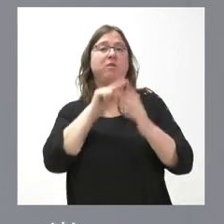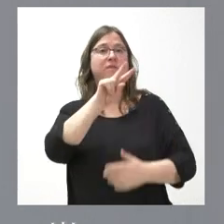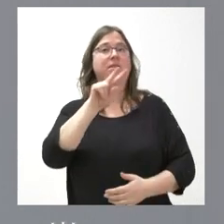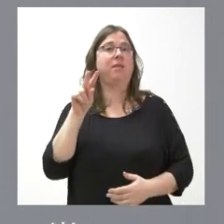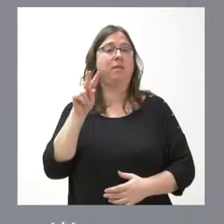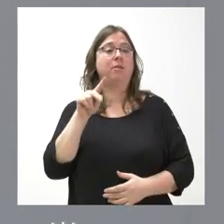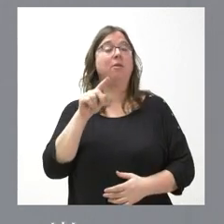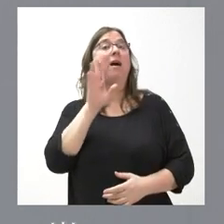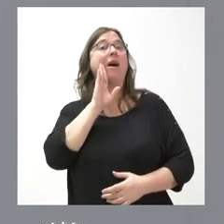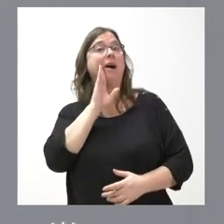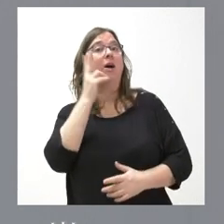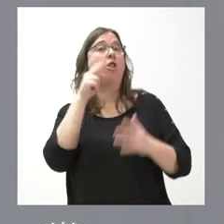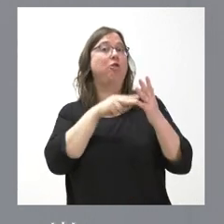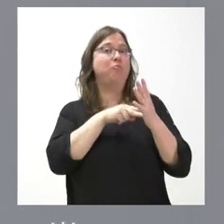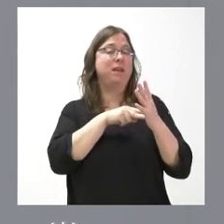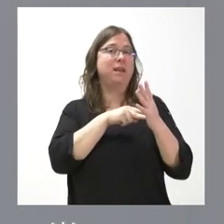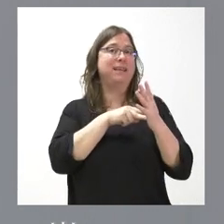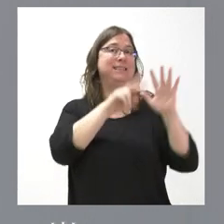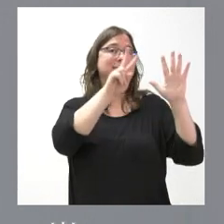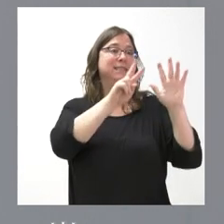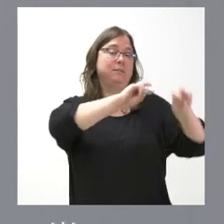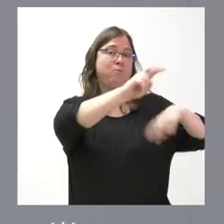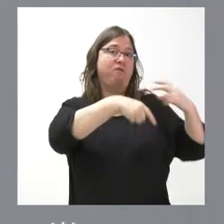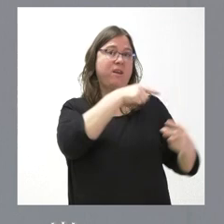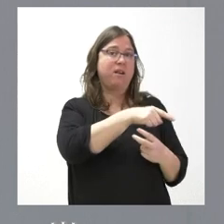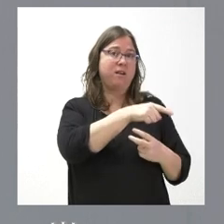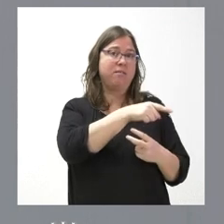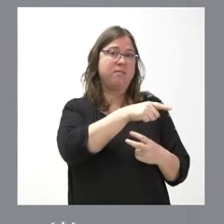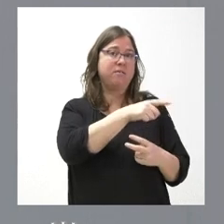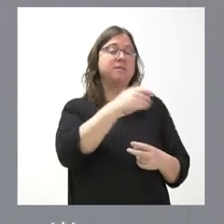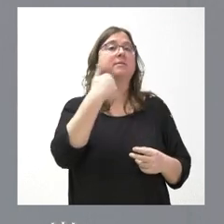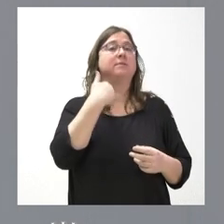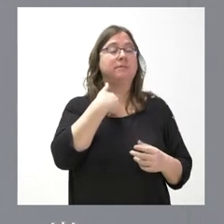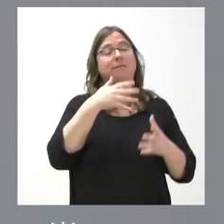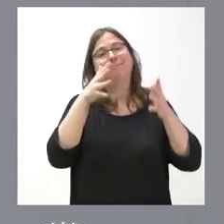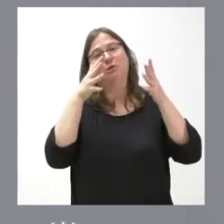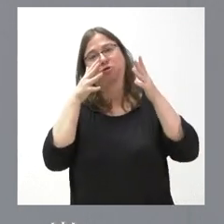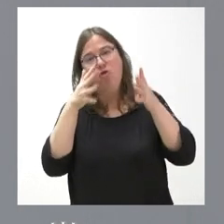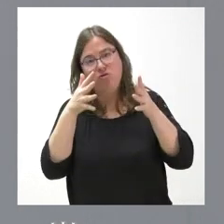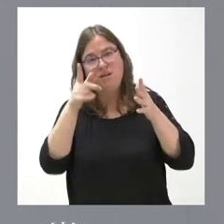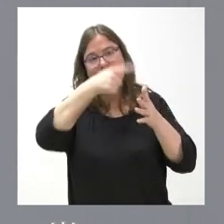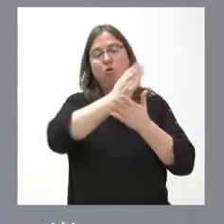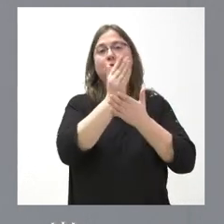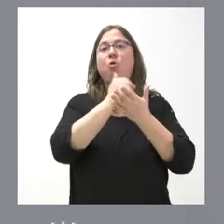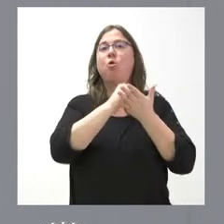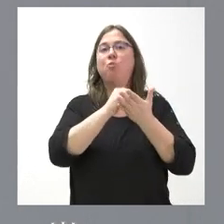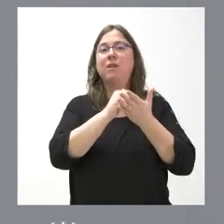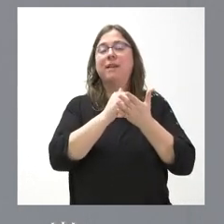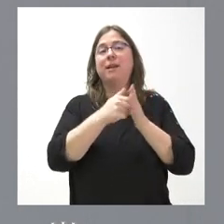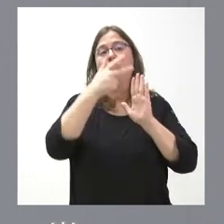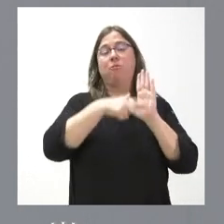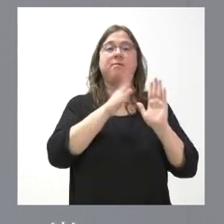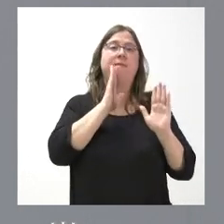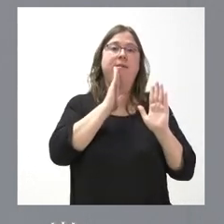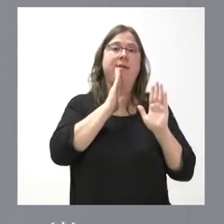cambia esa ley del año 2007 y que, lógicamente, también aconseja a las comunidades autónomas que teníamos una normativa